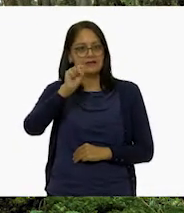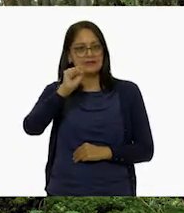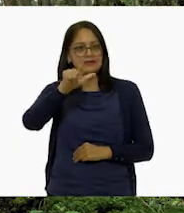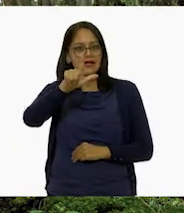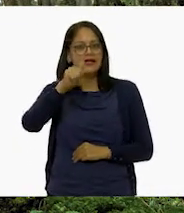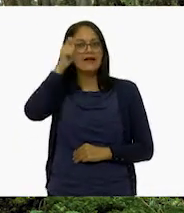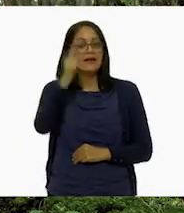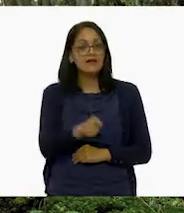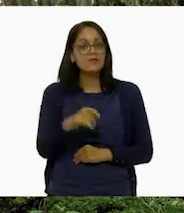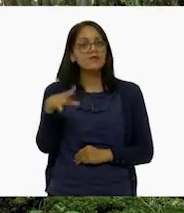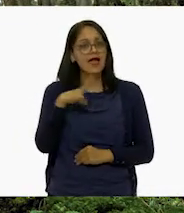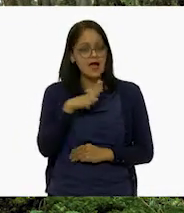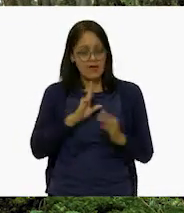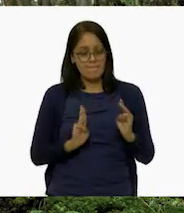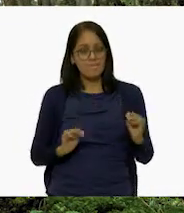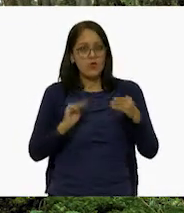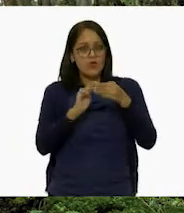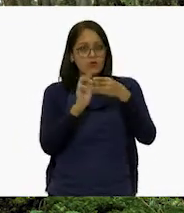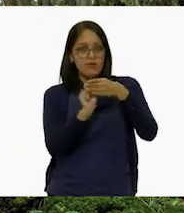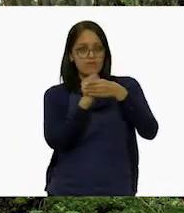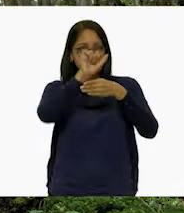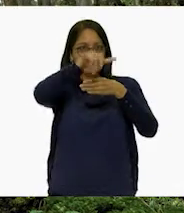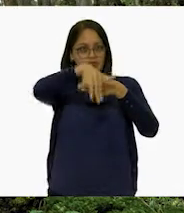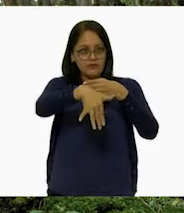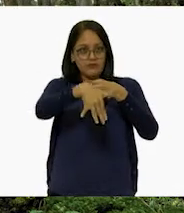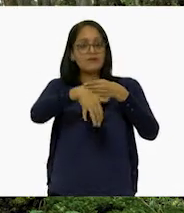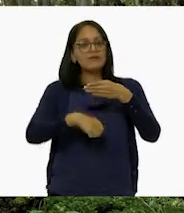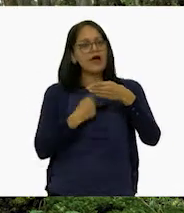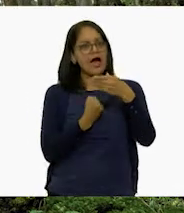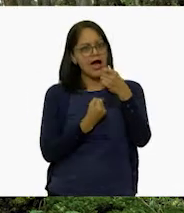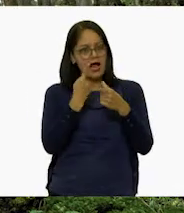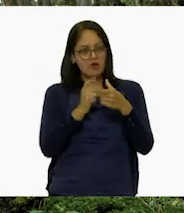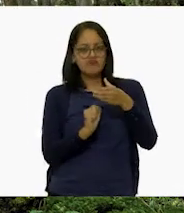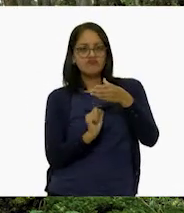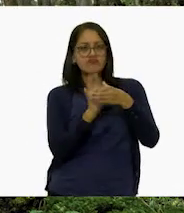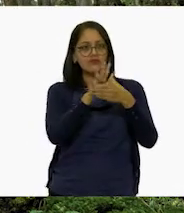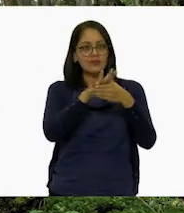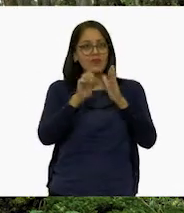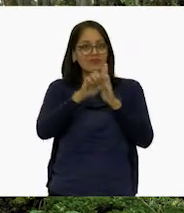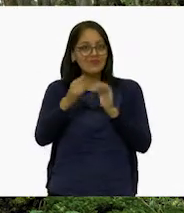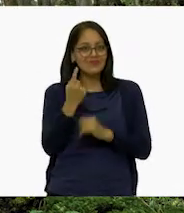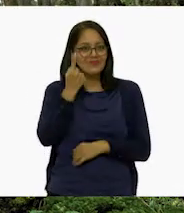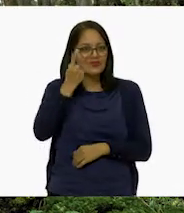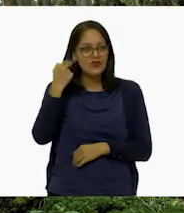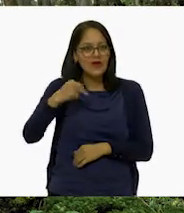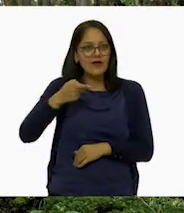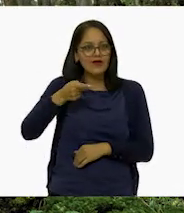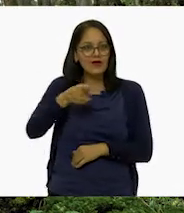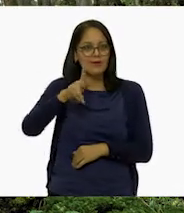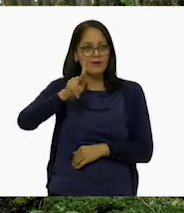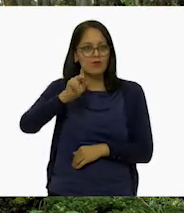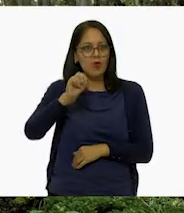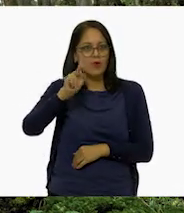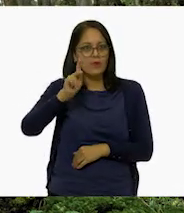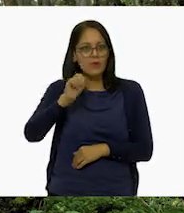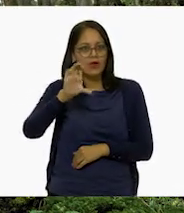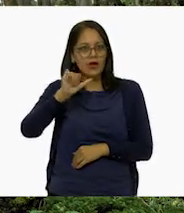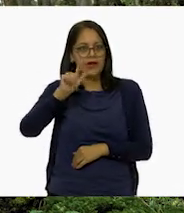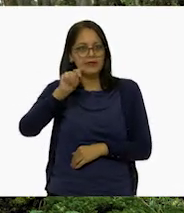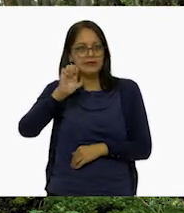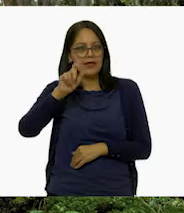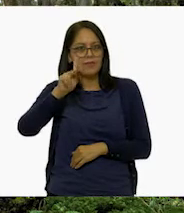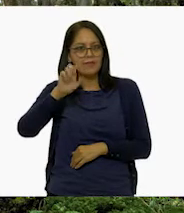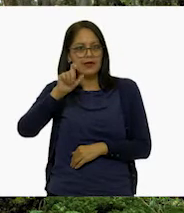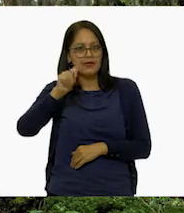está conformado por volcanes. Algunos de ellos activos como el Popocatépe, la Arisa. Ah, sí. Lo alcanzo a ver.